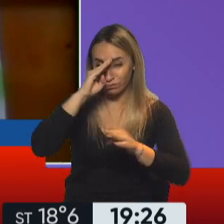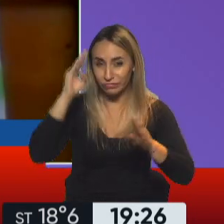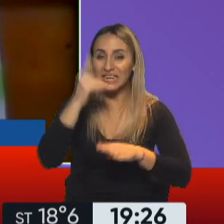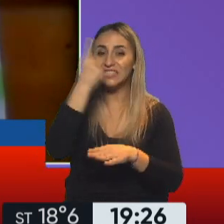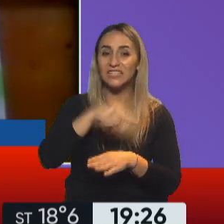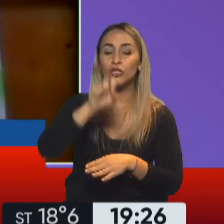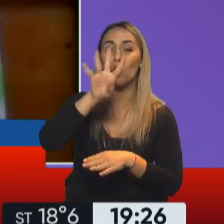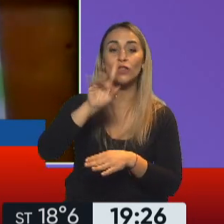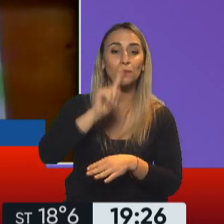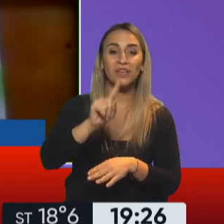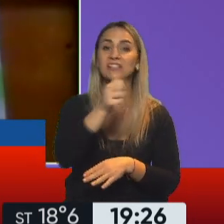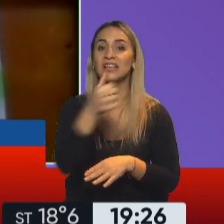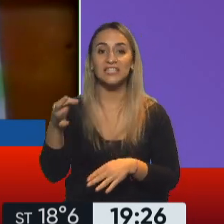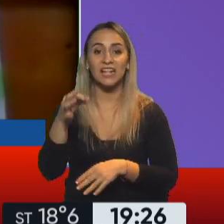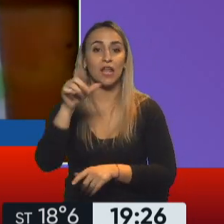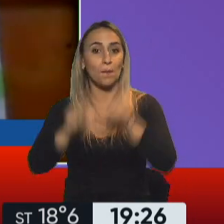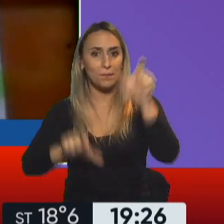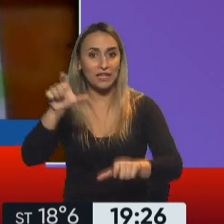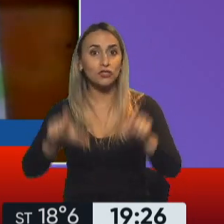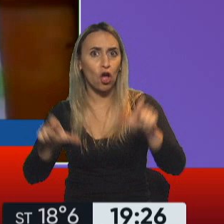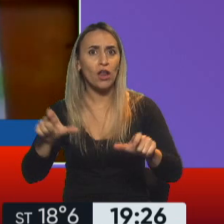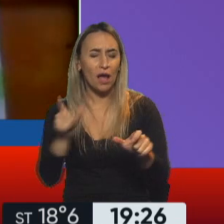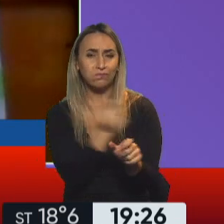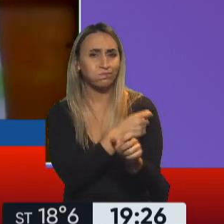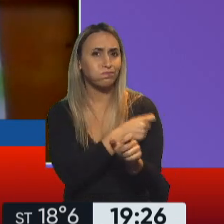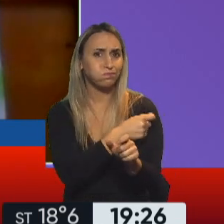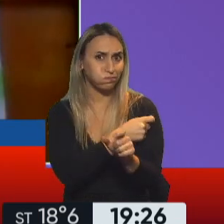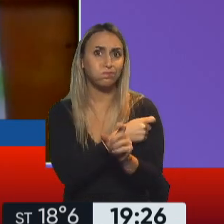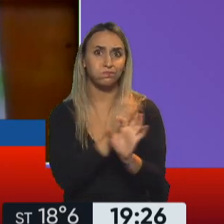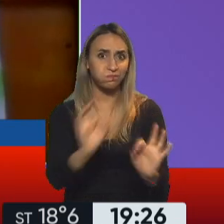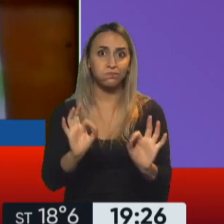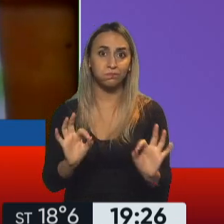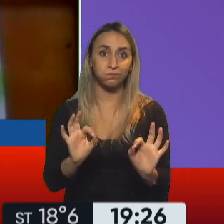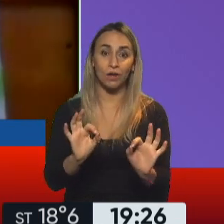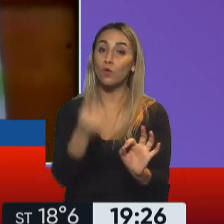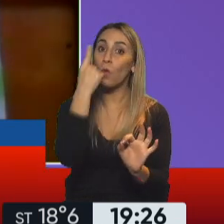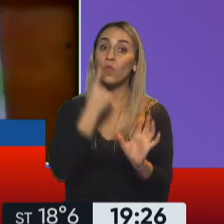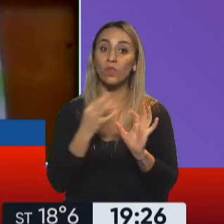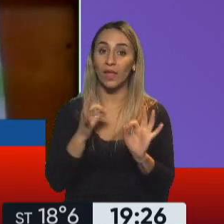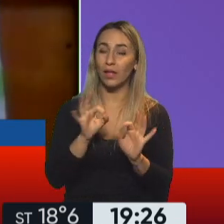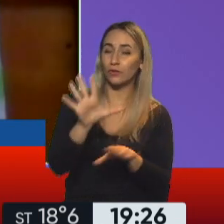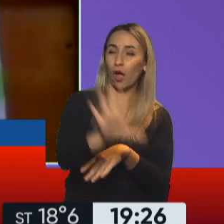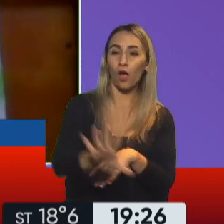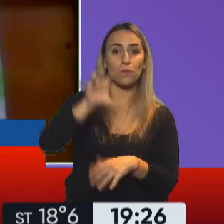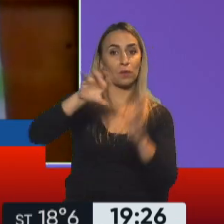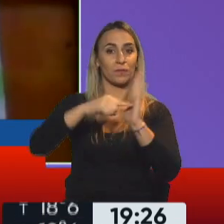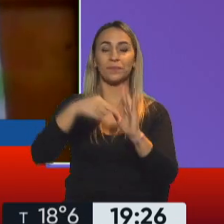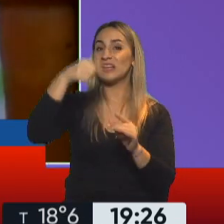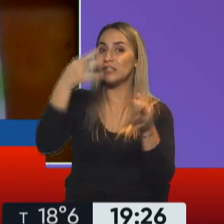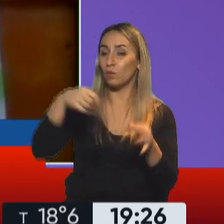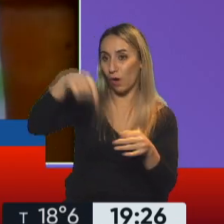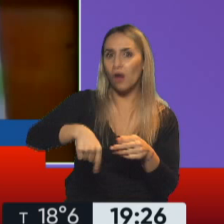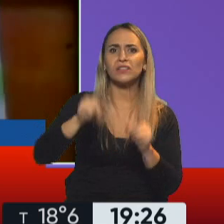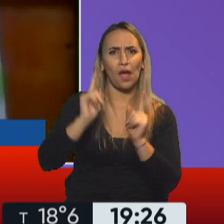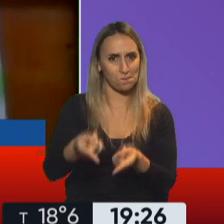.600 personas, 104.600 bonaerenses en toda nuestra provincia. Hoy seguramente estaremos en un número muy similar cuando